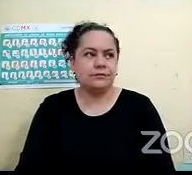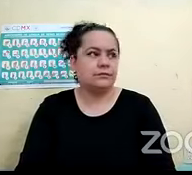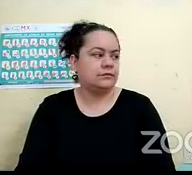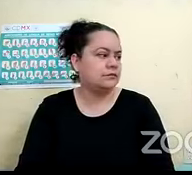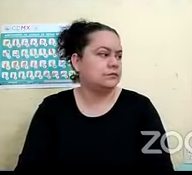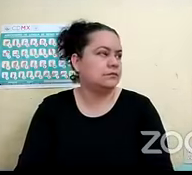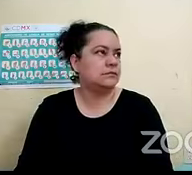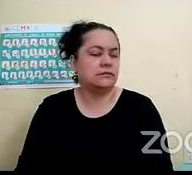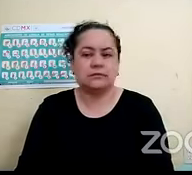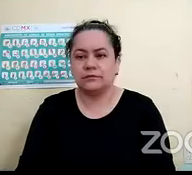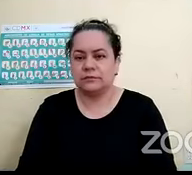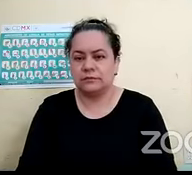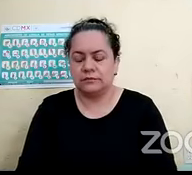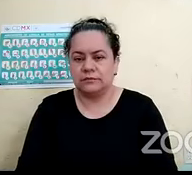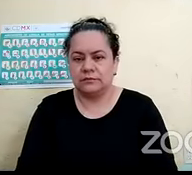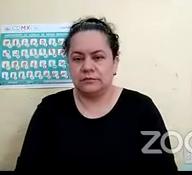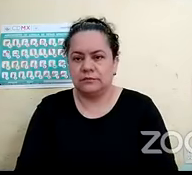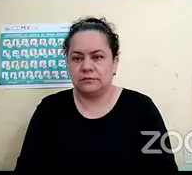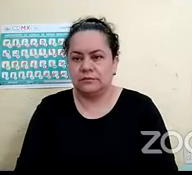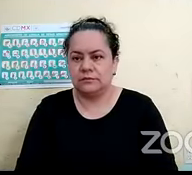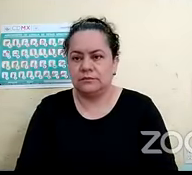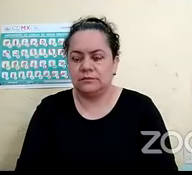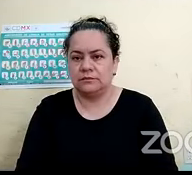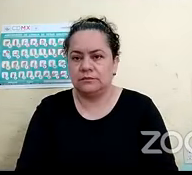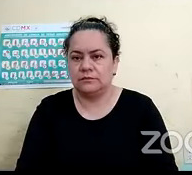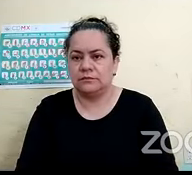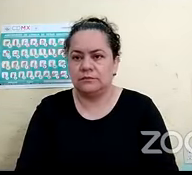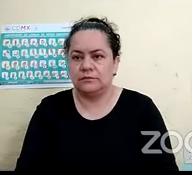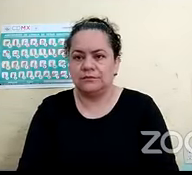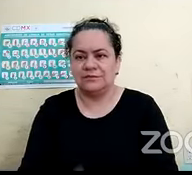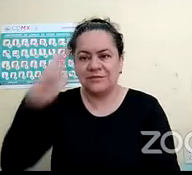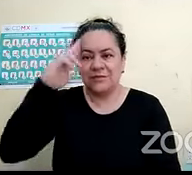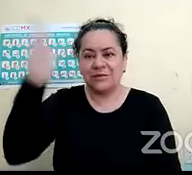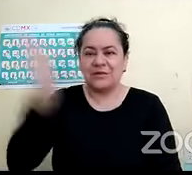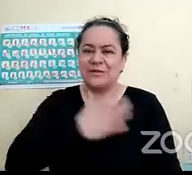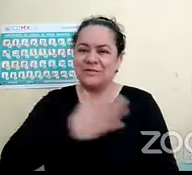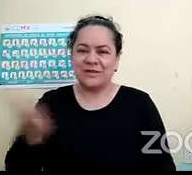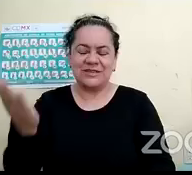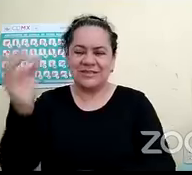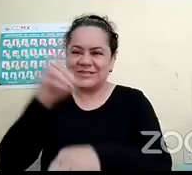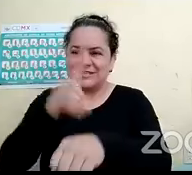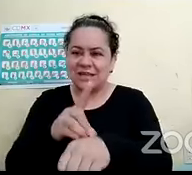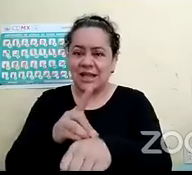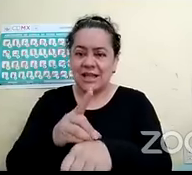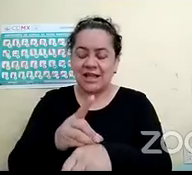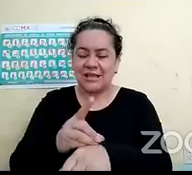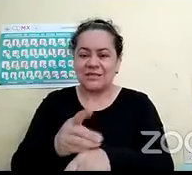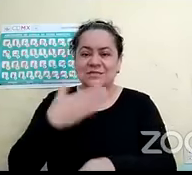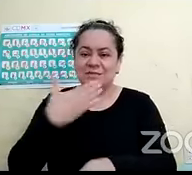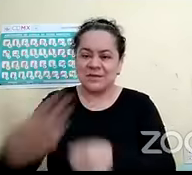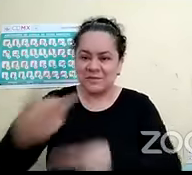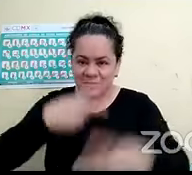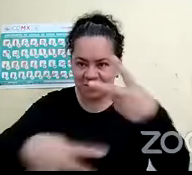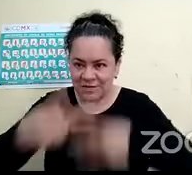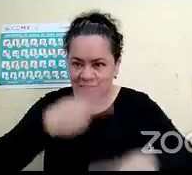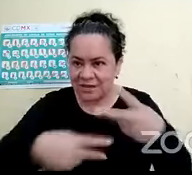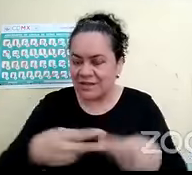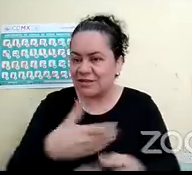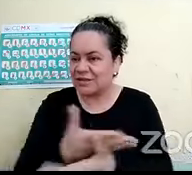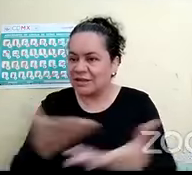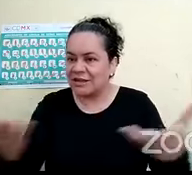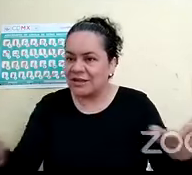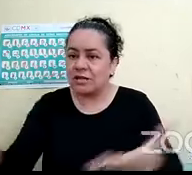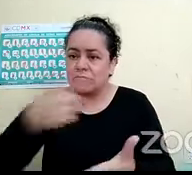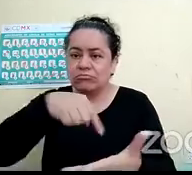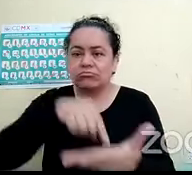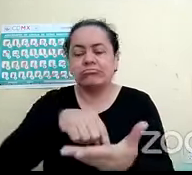En vivo. Hola, hola, ¿qué tal? Muy buenos días. Bienvenidos una vez más a Epicentro Inclusivo, un